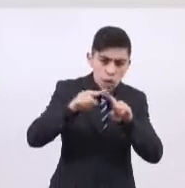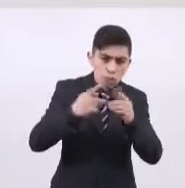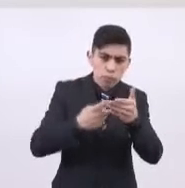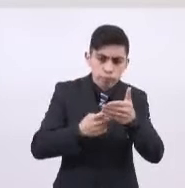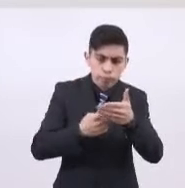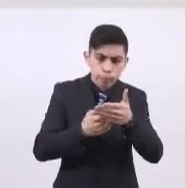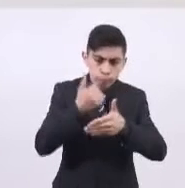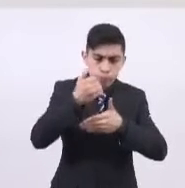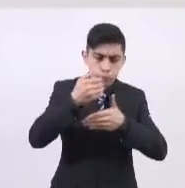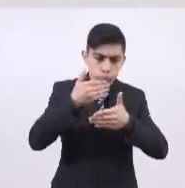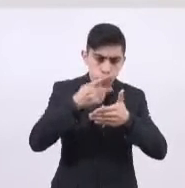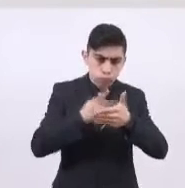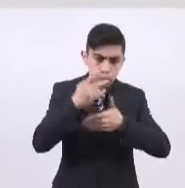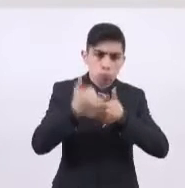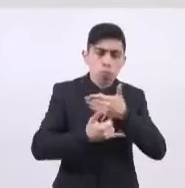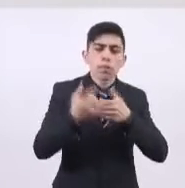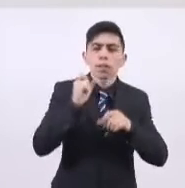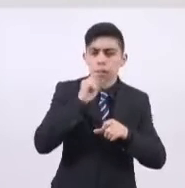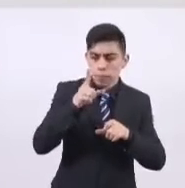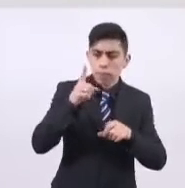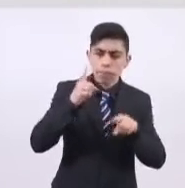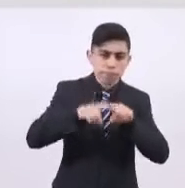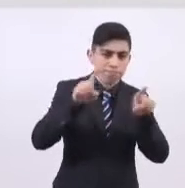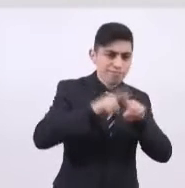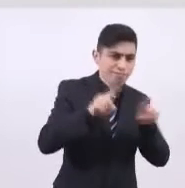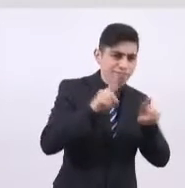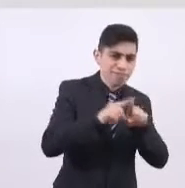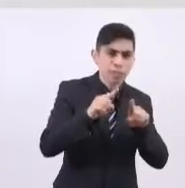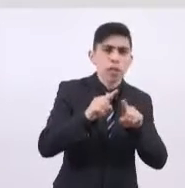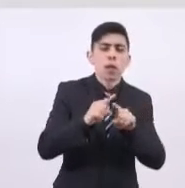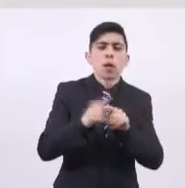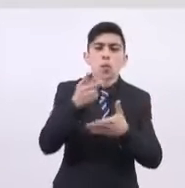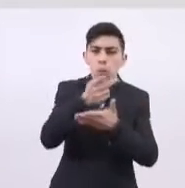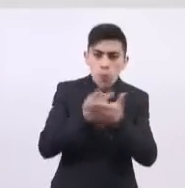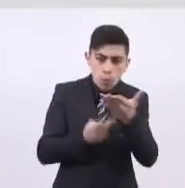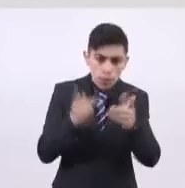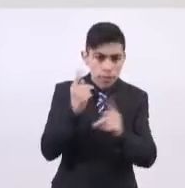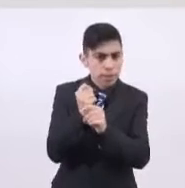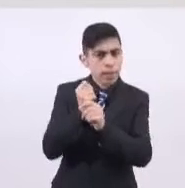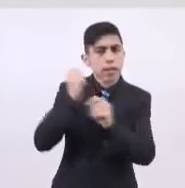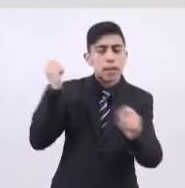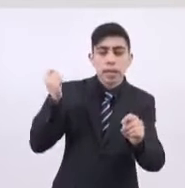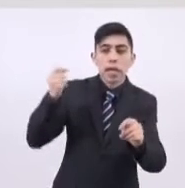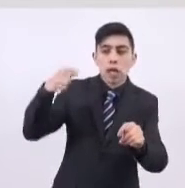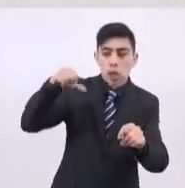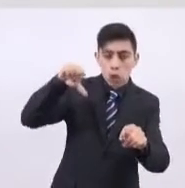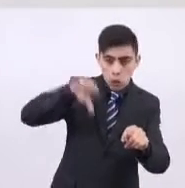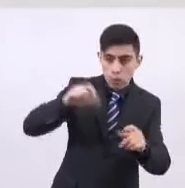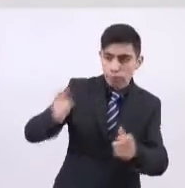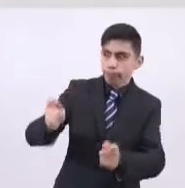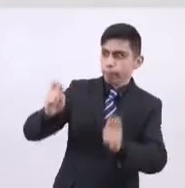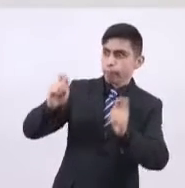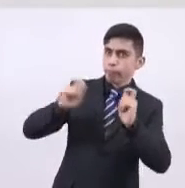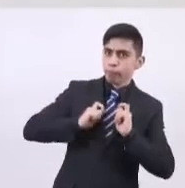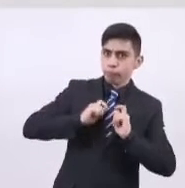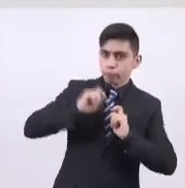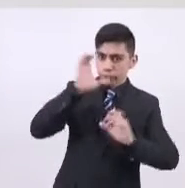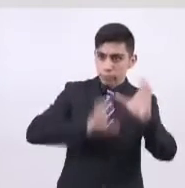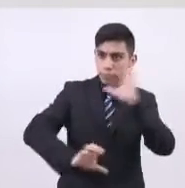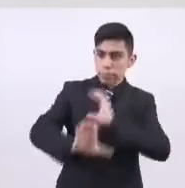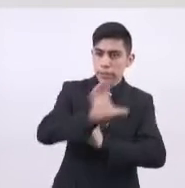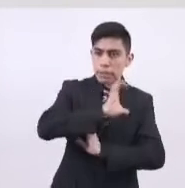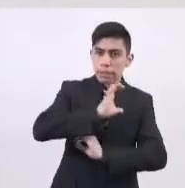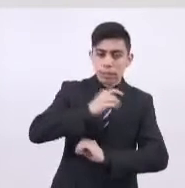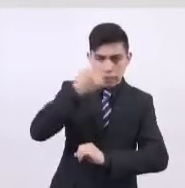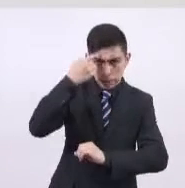importantes programas de transporte público en la Ciudad de México, recibir hoy la encomienda de la jefa de gobierno para dirigir el